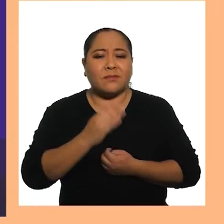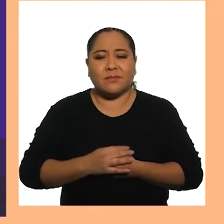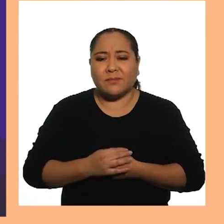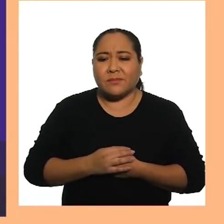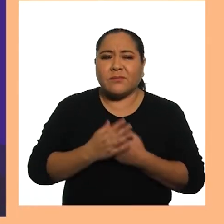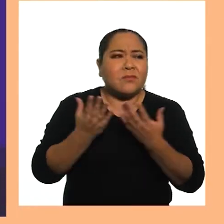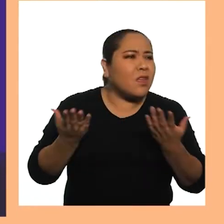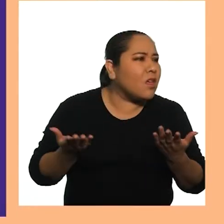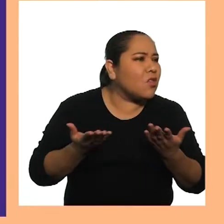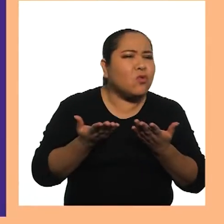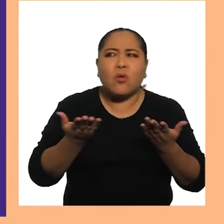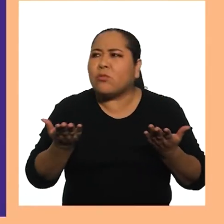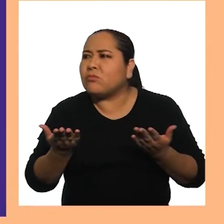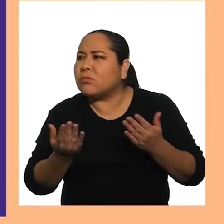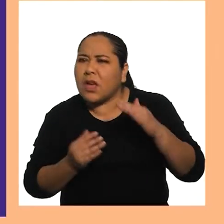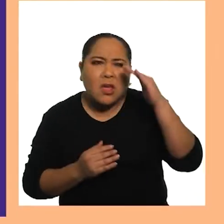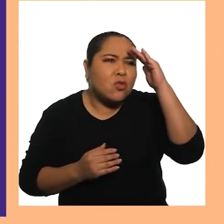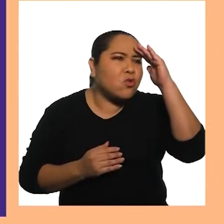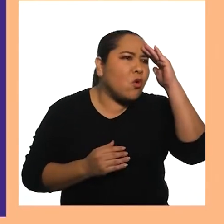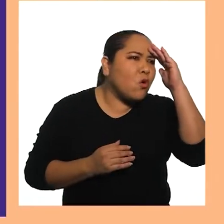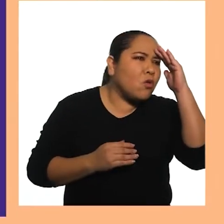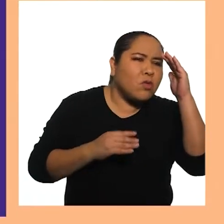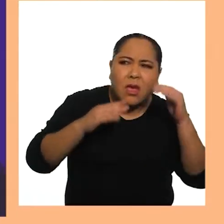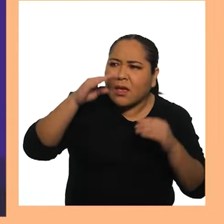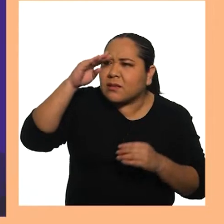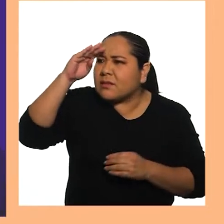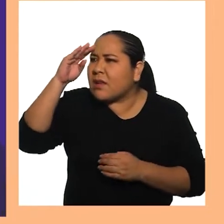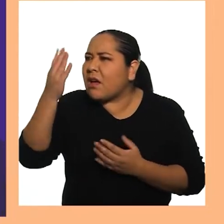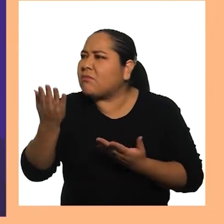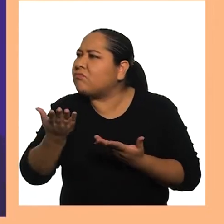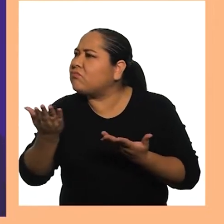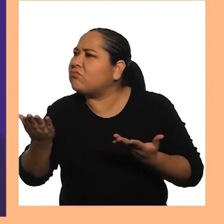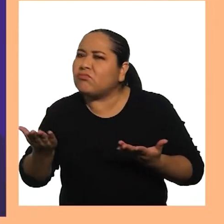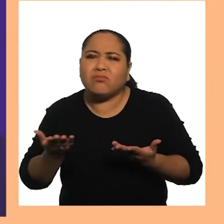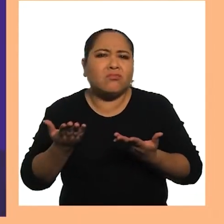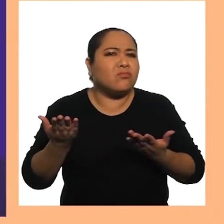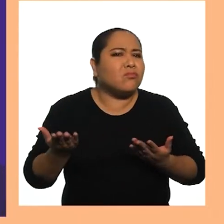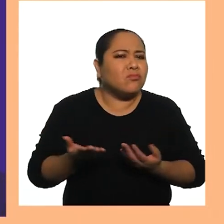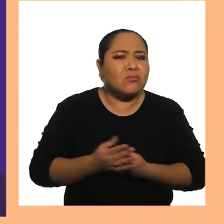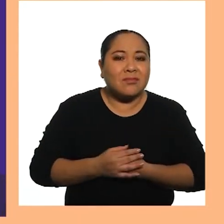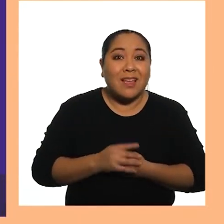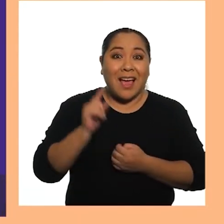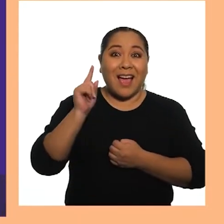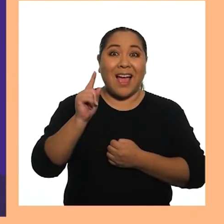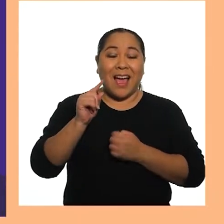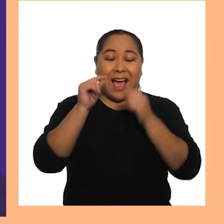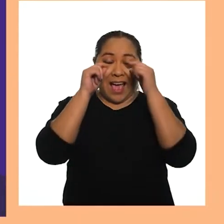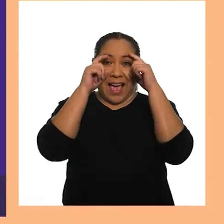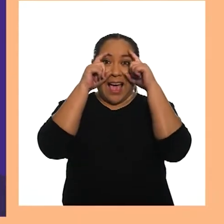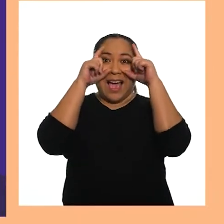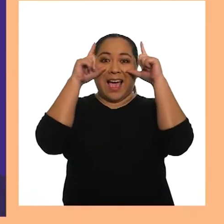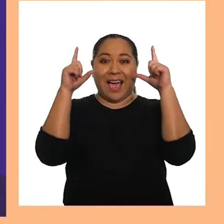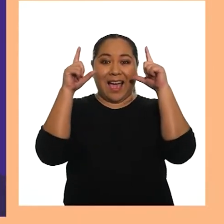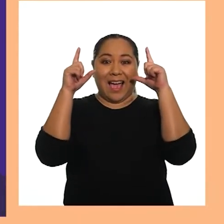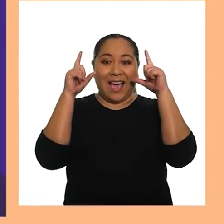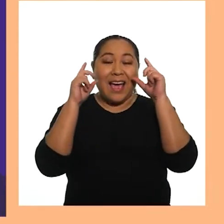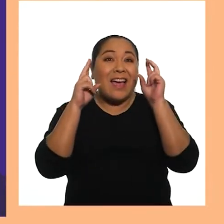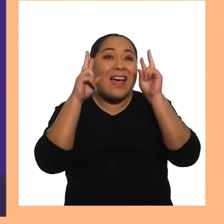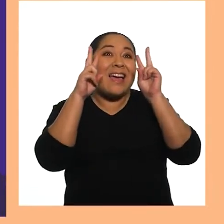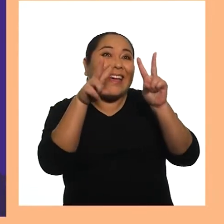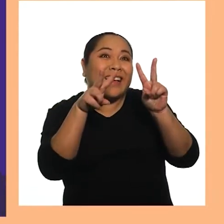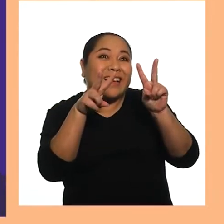mamá? ¿Dónde, dónde, dónde está? Abre bien tus